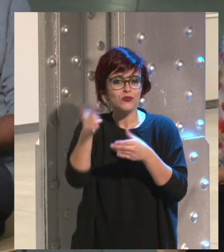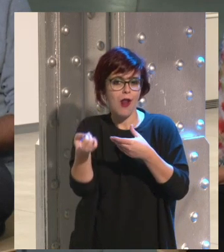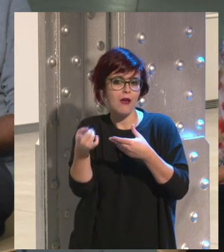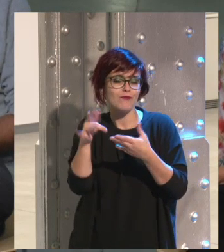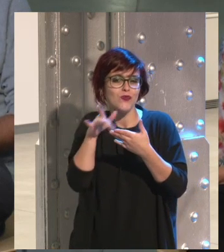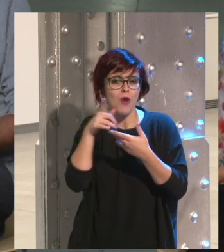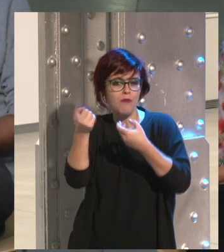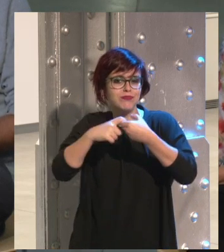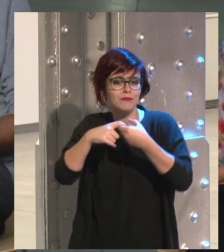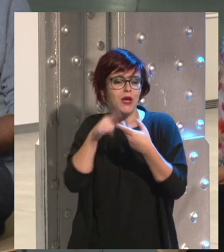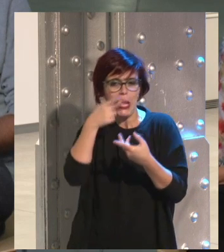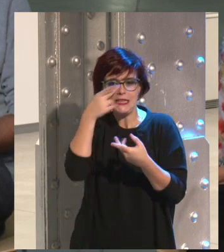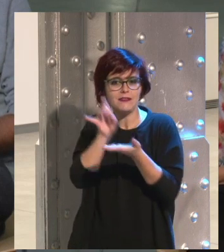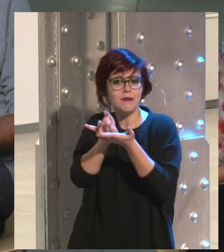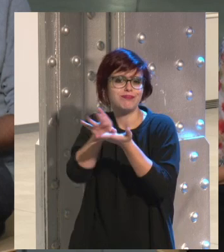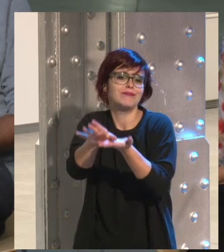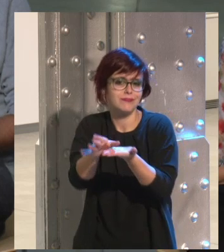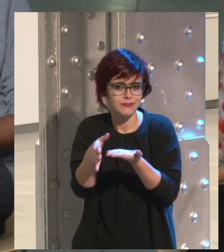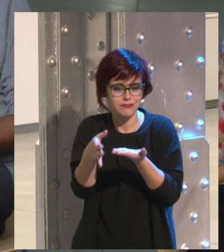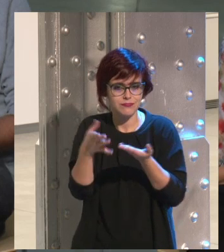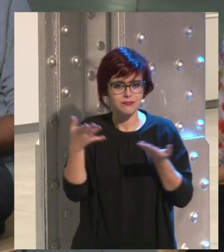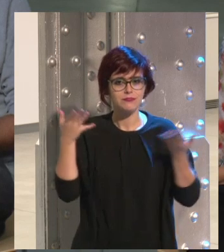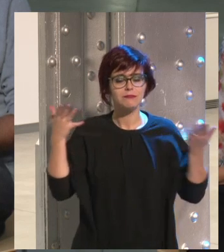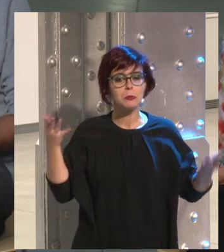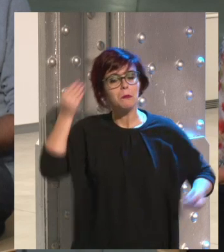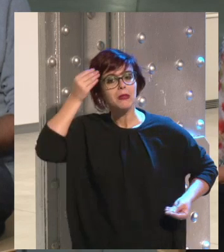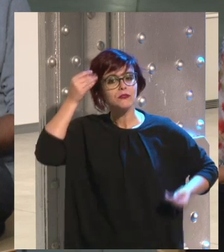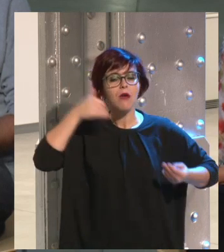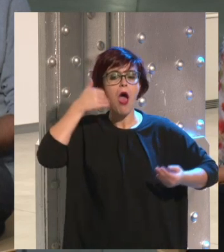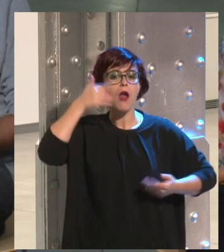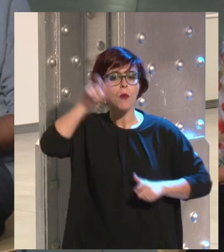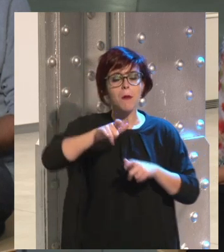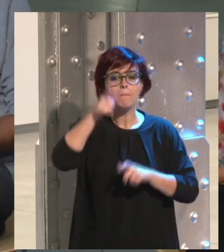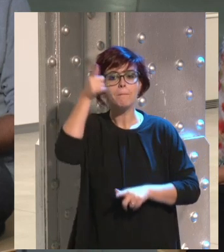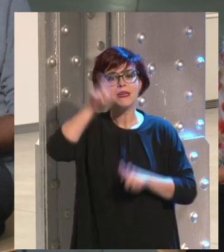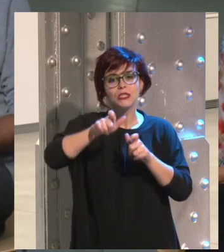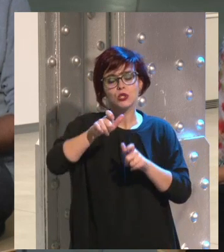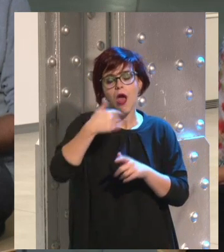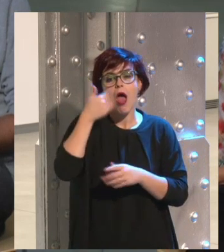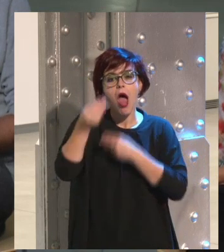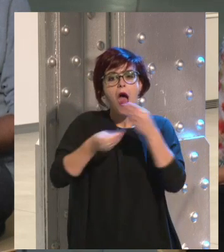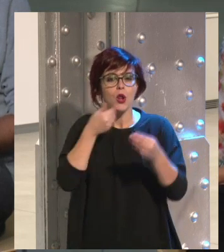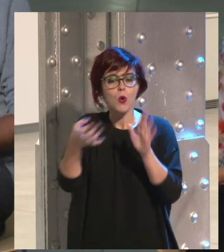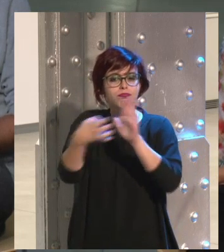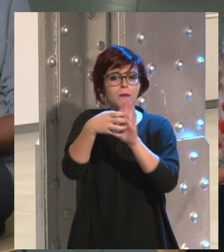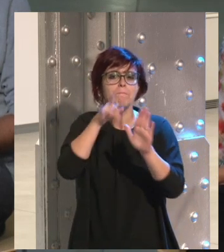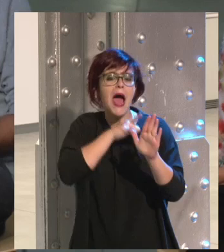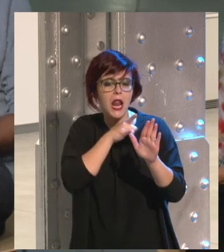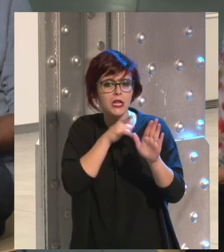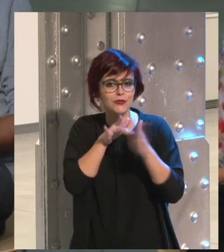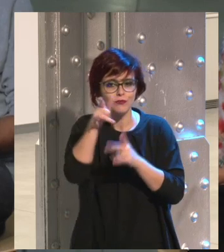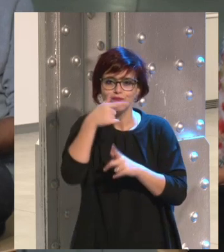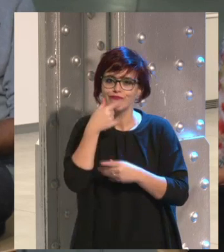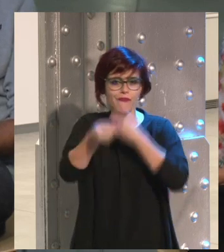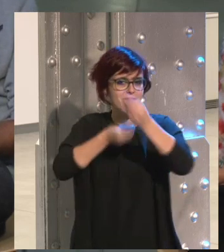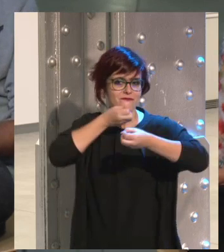decimos, ¿no? Aquí también. Entonces, creo que cuando alguien hace mal una cosa, los demás dicen, esto no